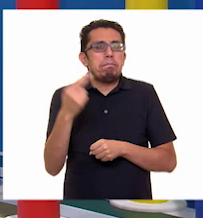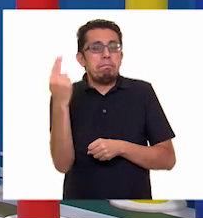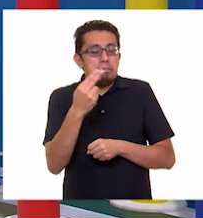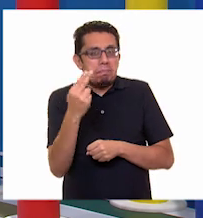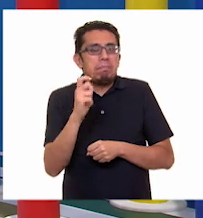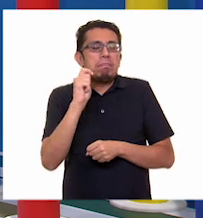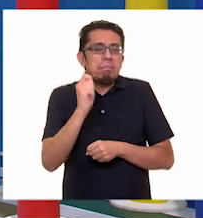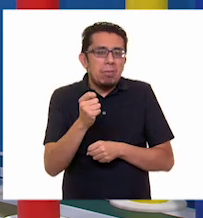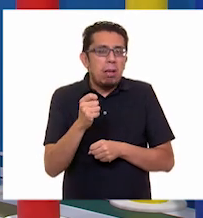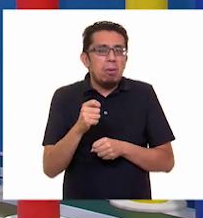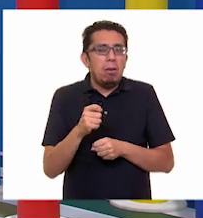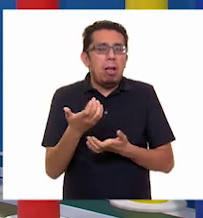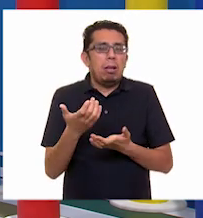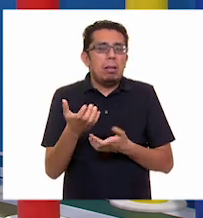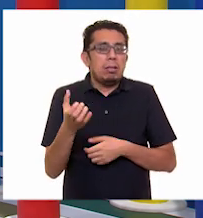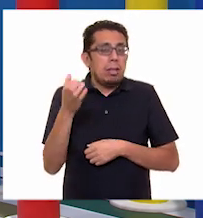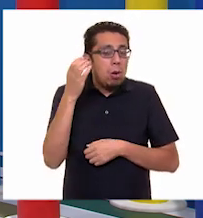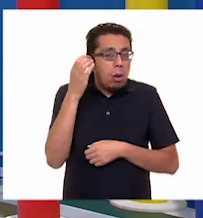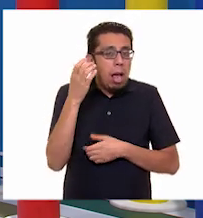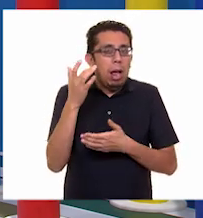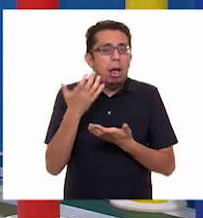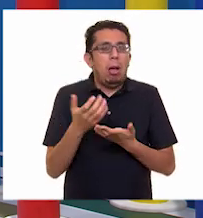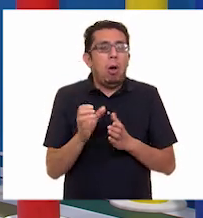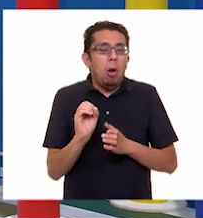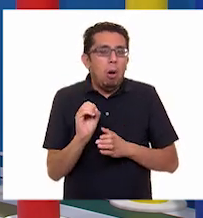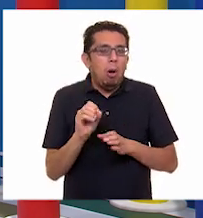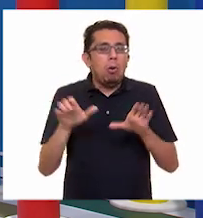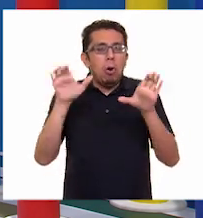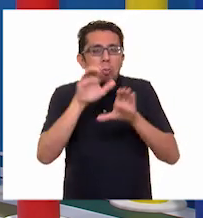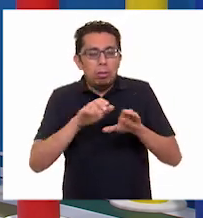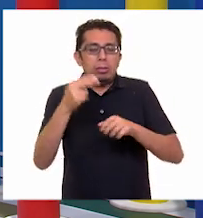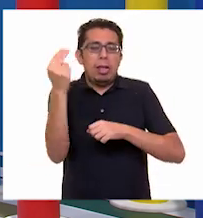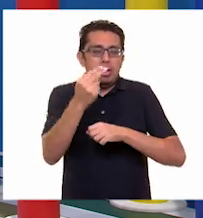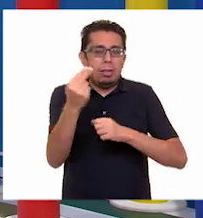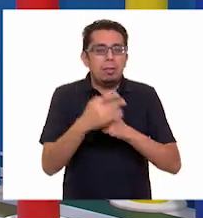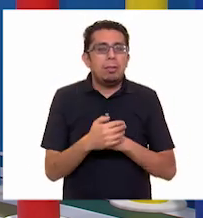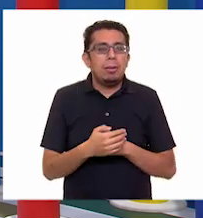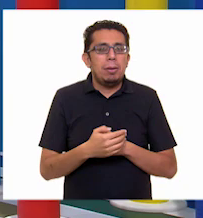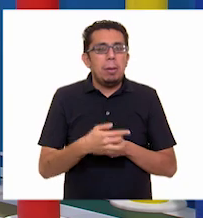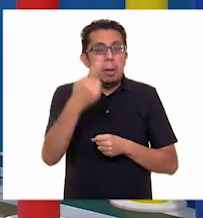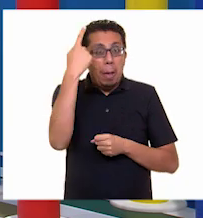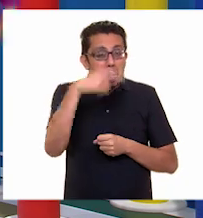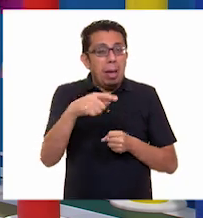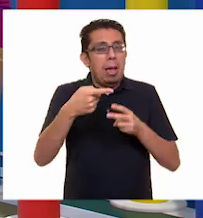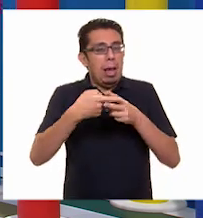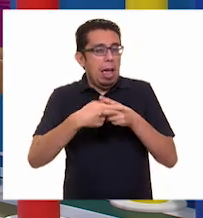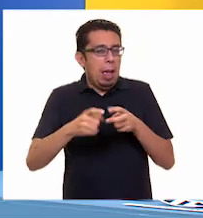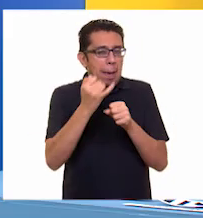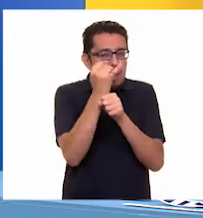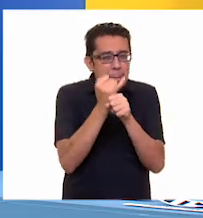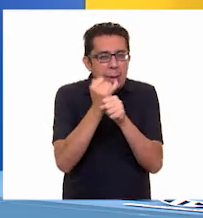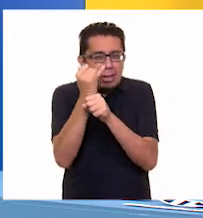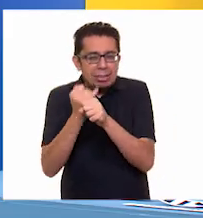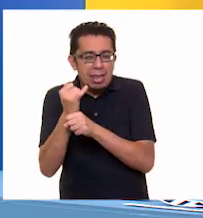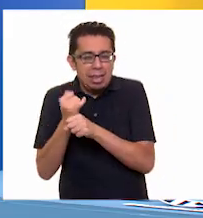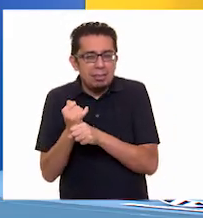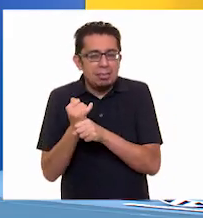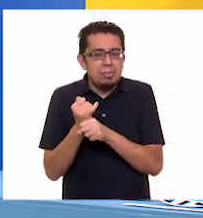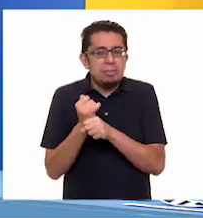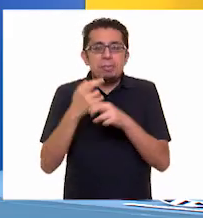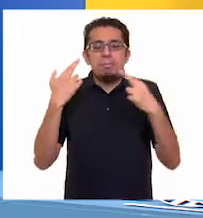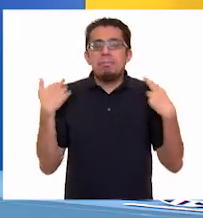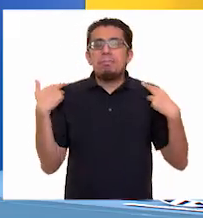electrónico, como un celular o una computadora, para comenzar con nuestra investigación. Bueno, maestra,